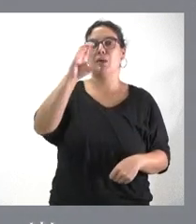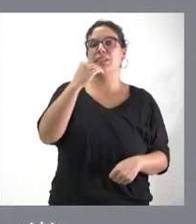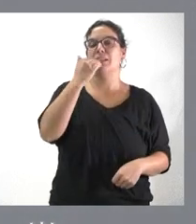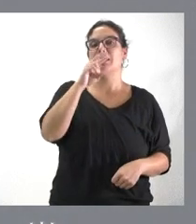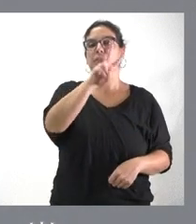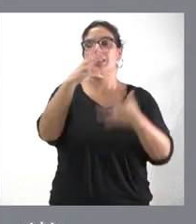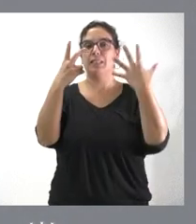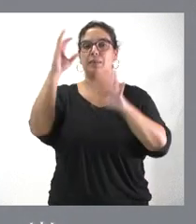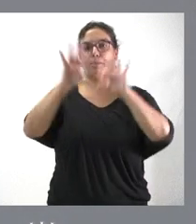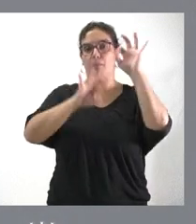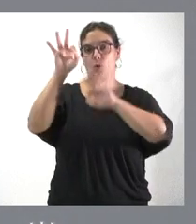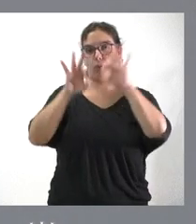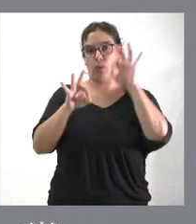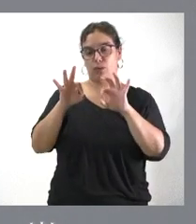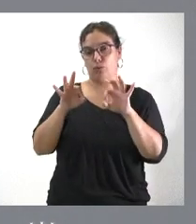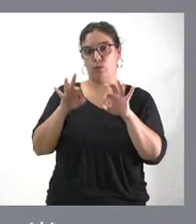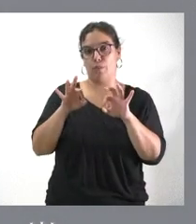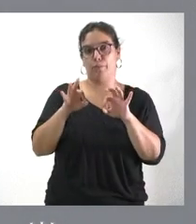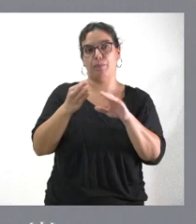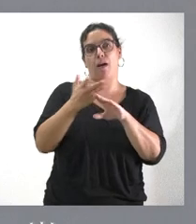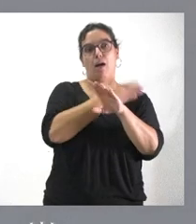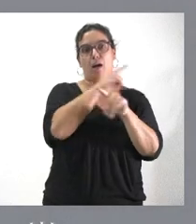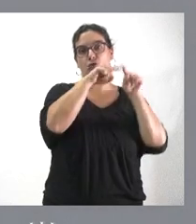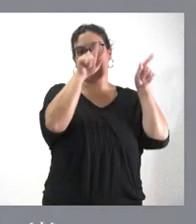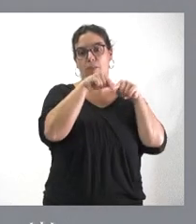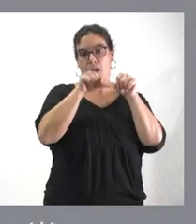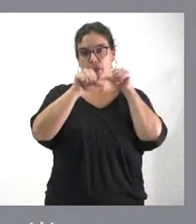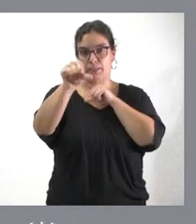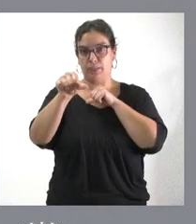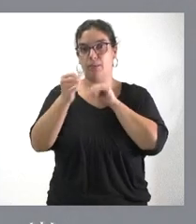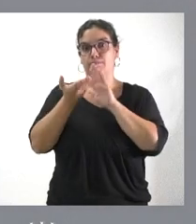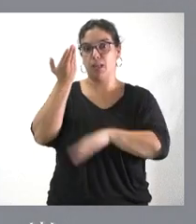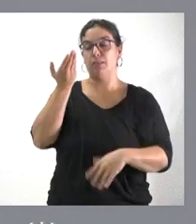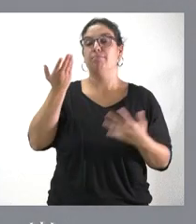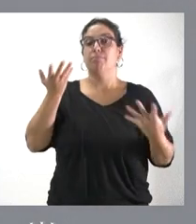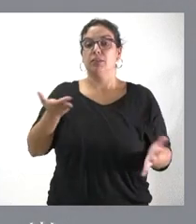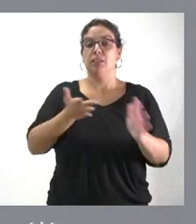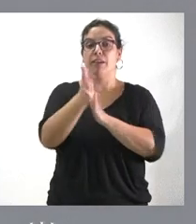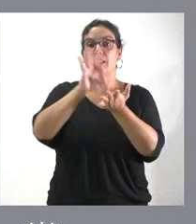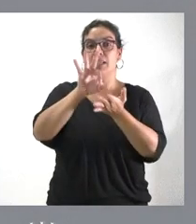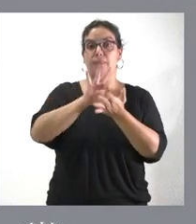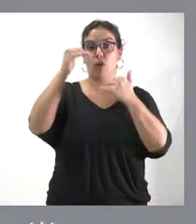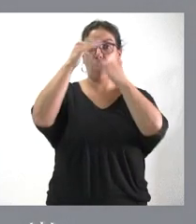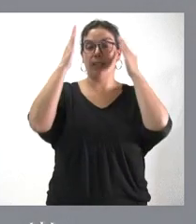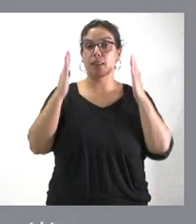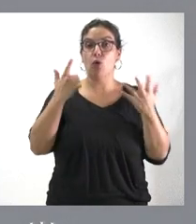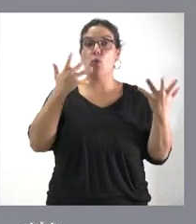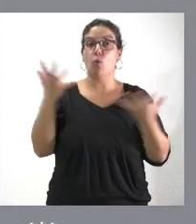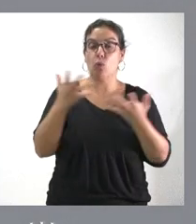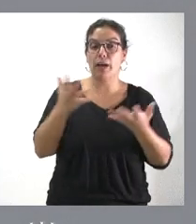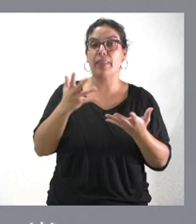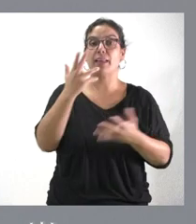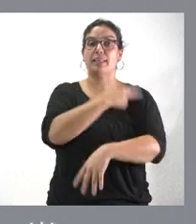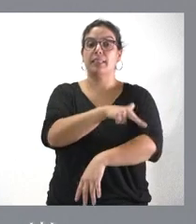27% en relación con las retribuciones anteriores. Por tanto, se refuerza este servicio de atención de urgencias